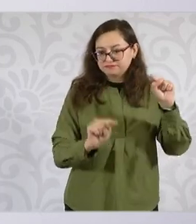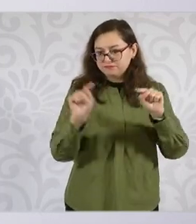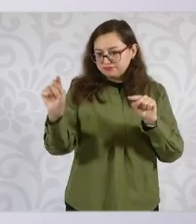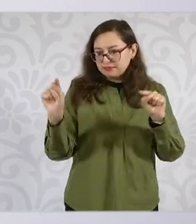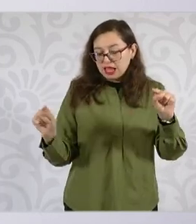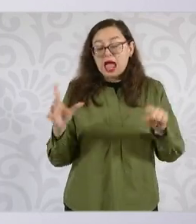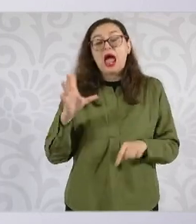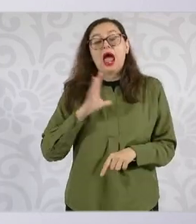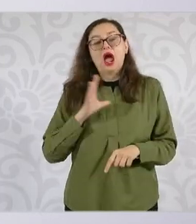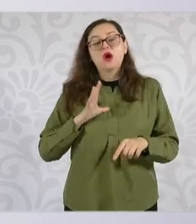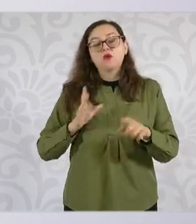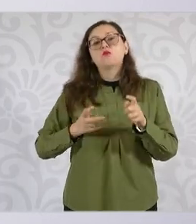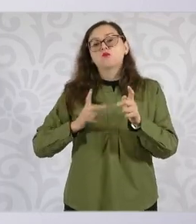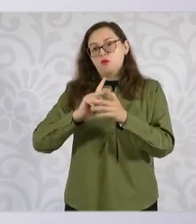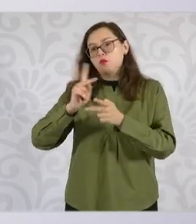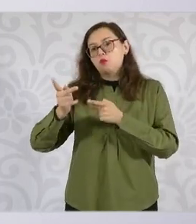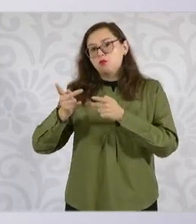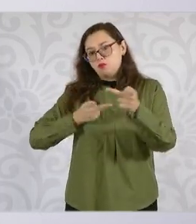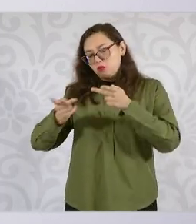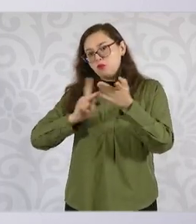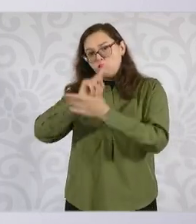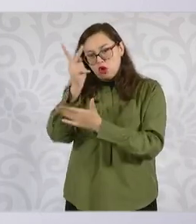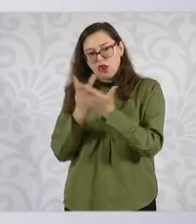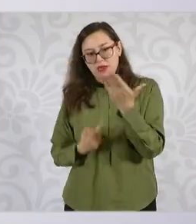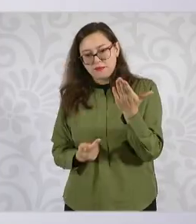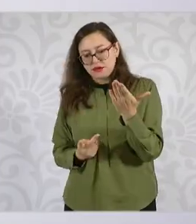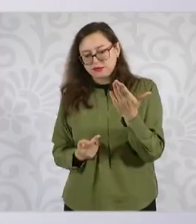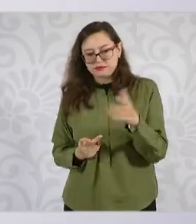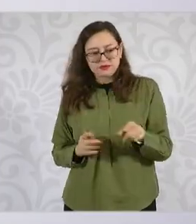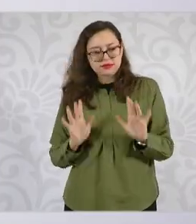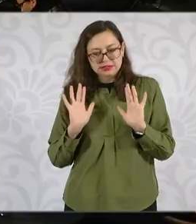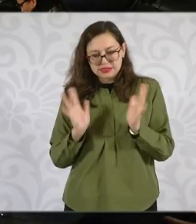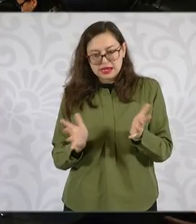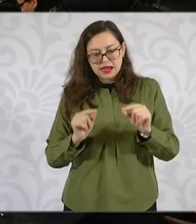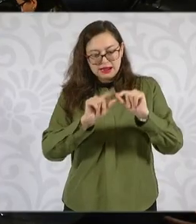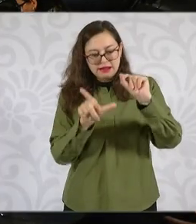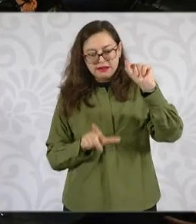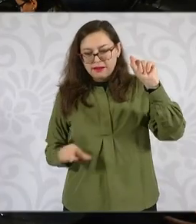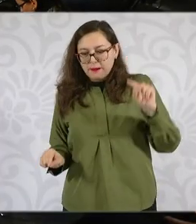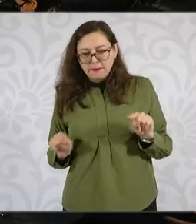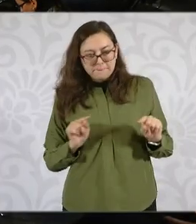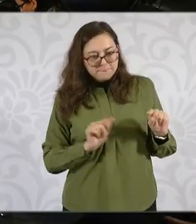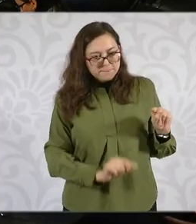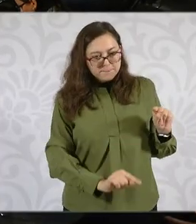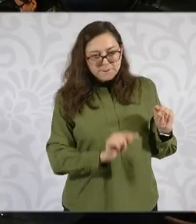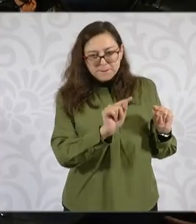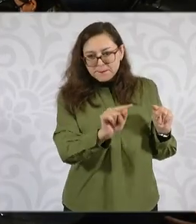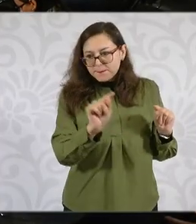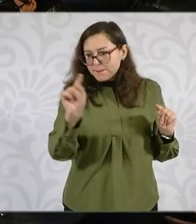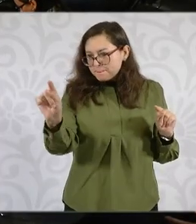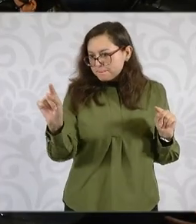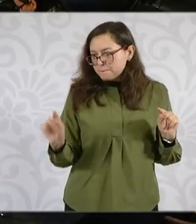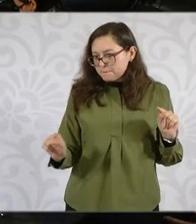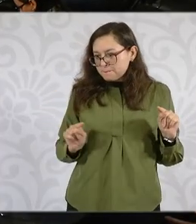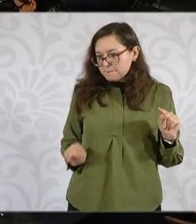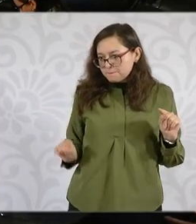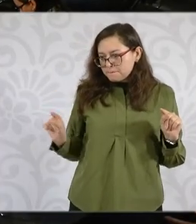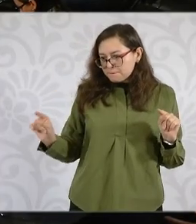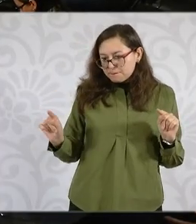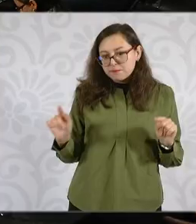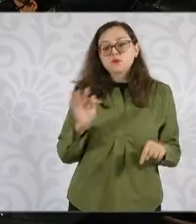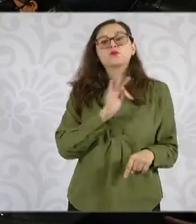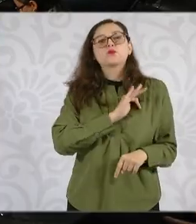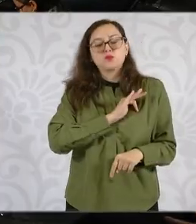Bienestar, en donde la búsqueda es que se invierta, las empresas que